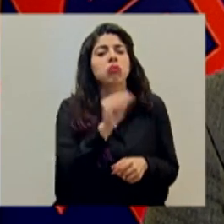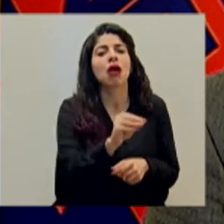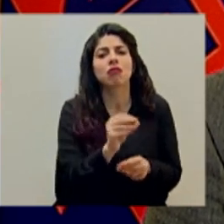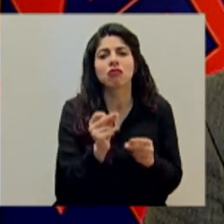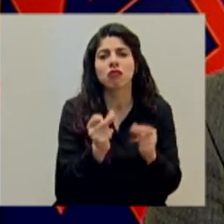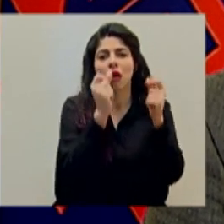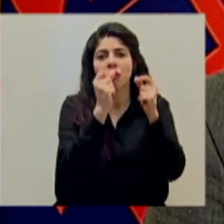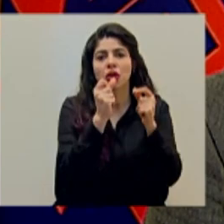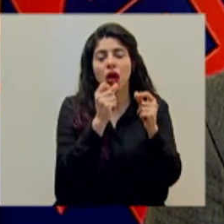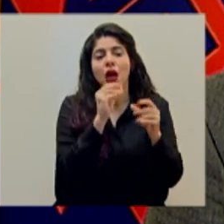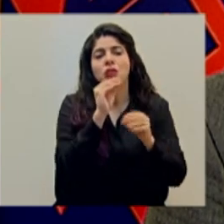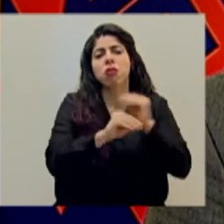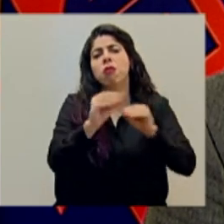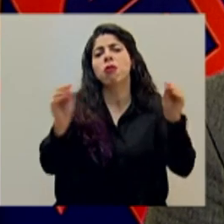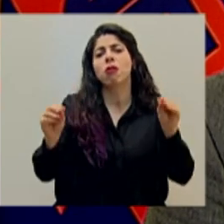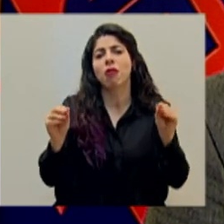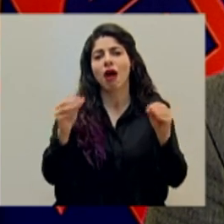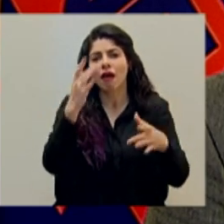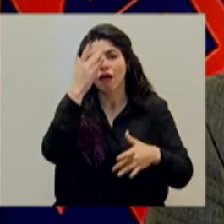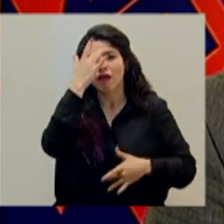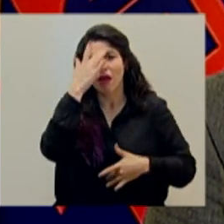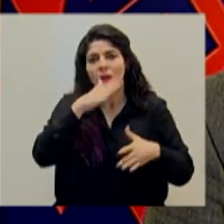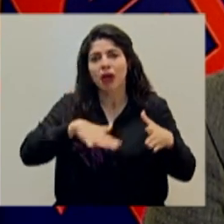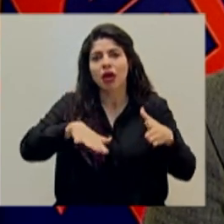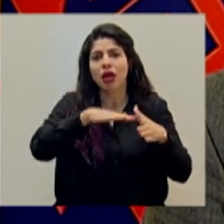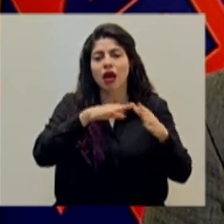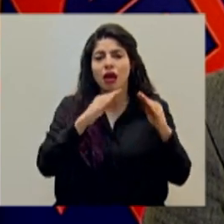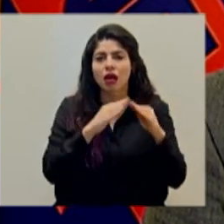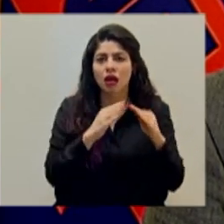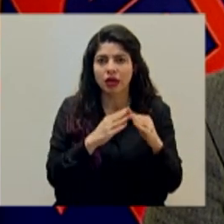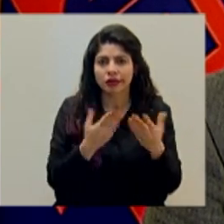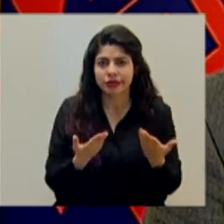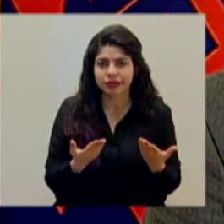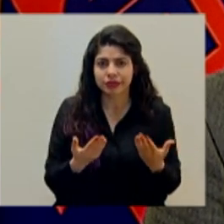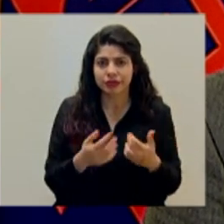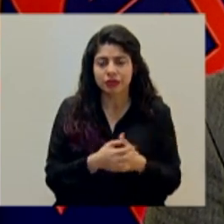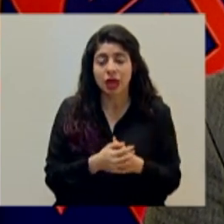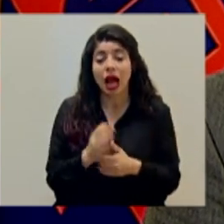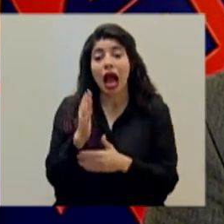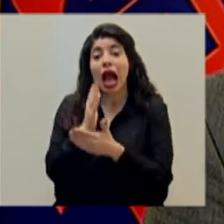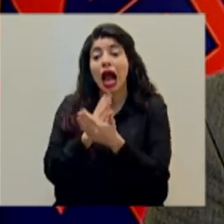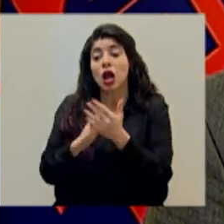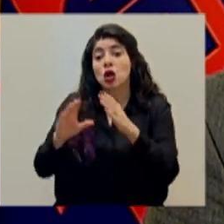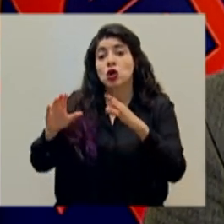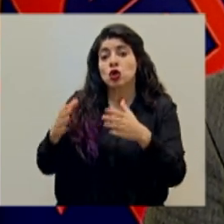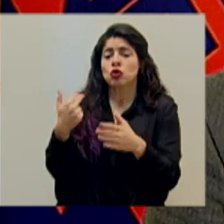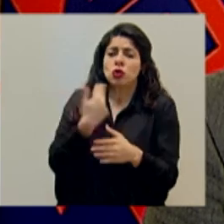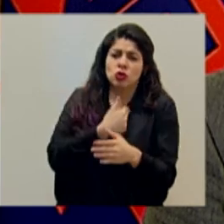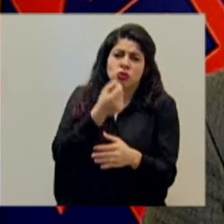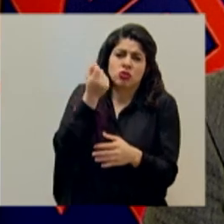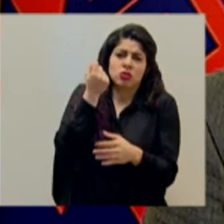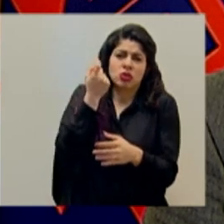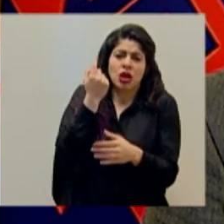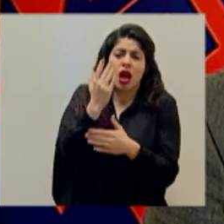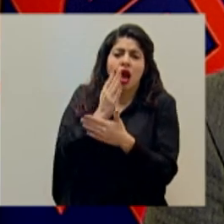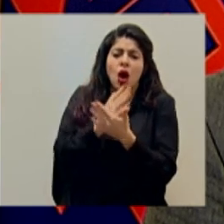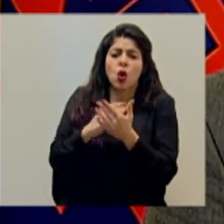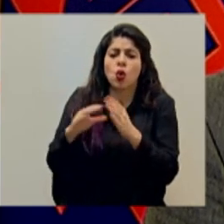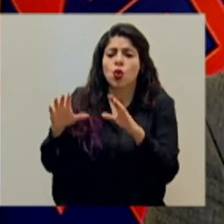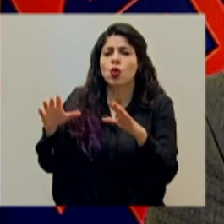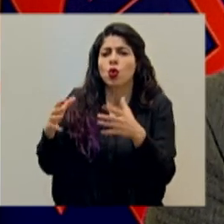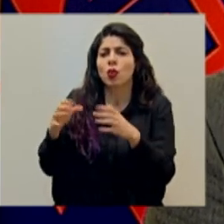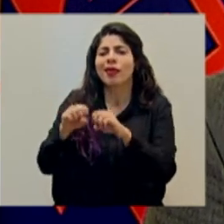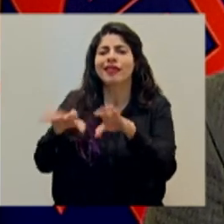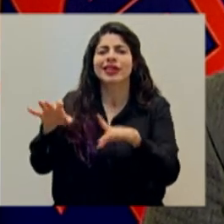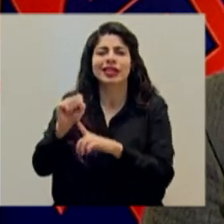llevar la enfermedad a nuestros hogares. Algunos grupos, y tenemos entendido que justamente en redes